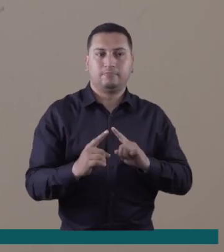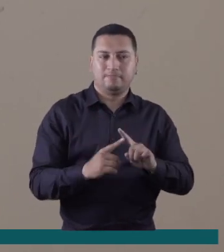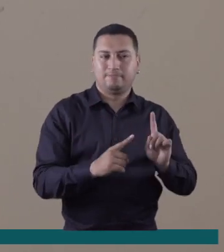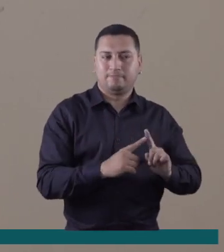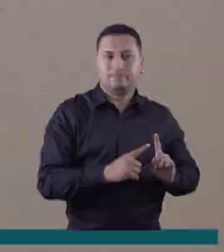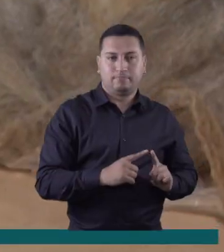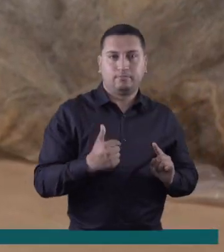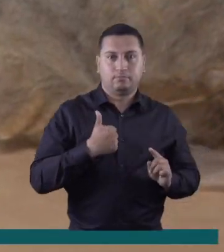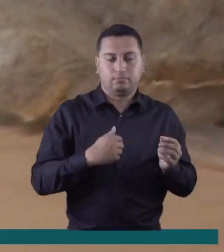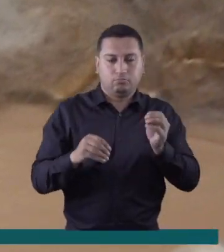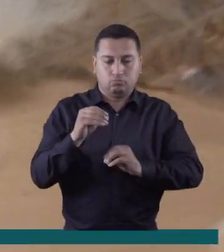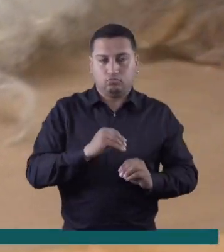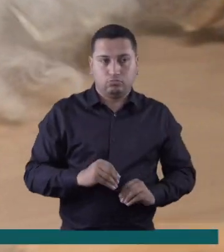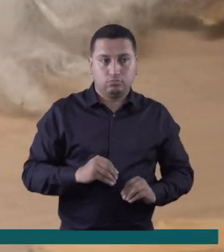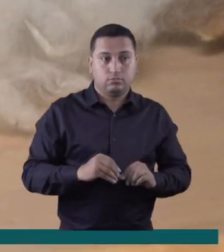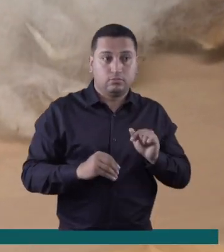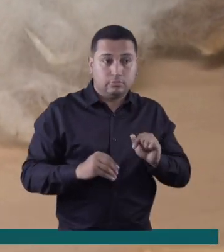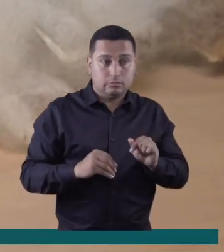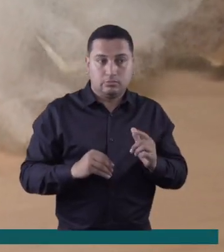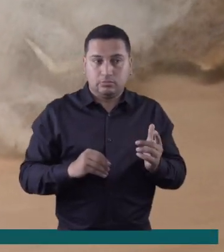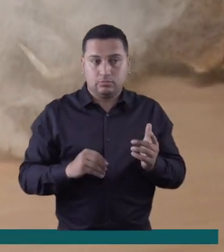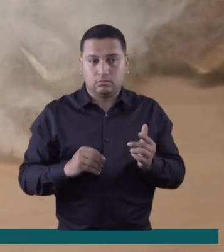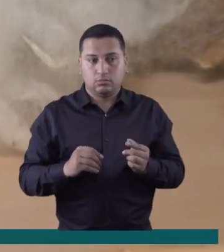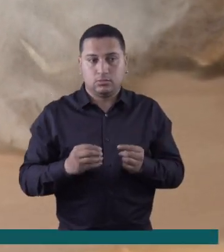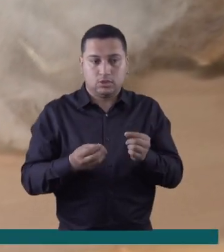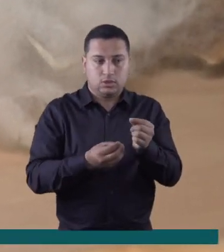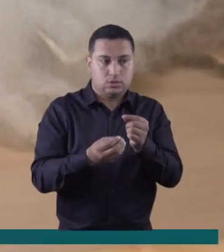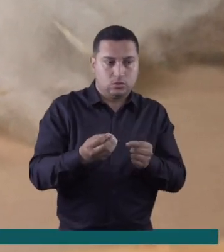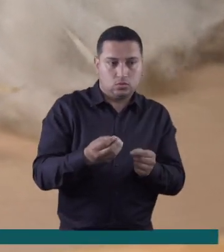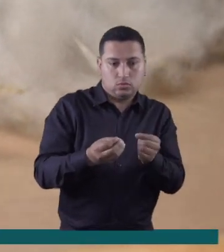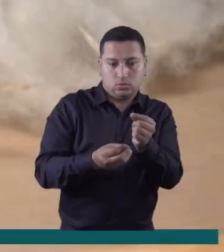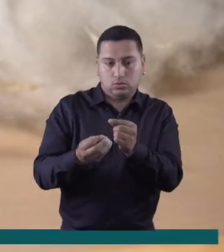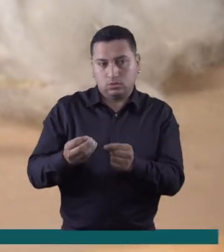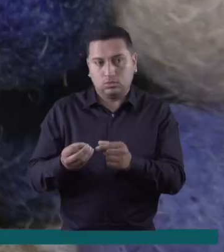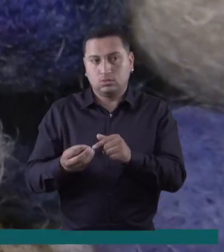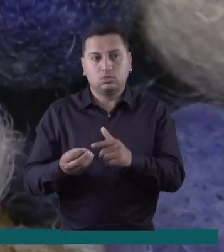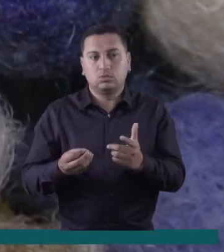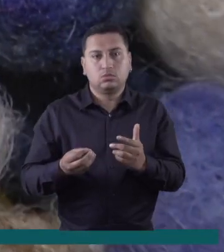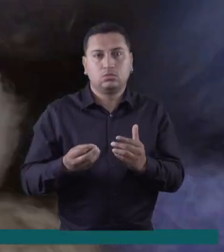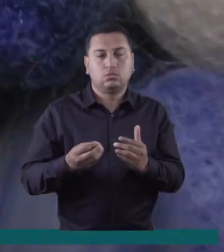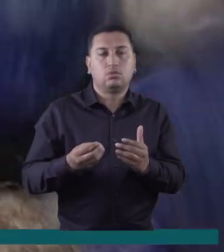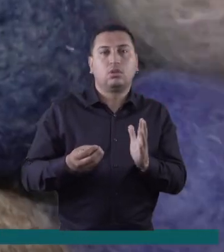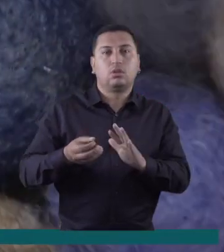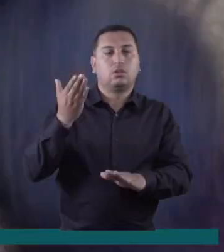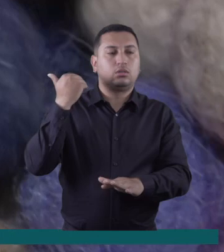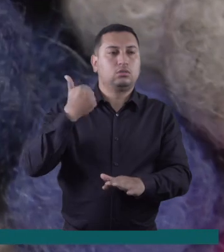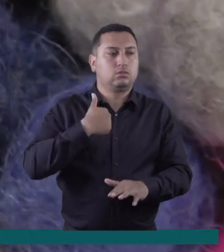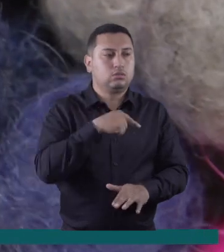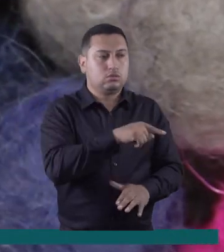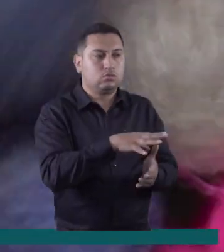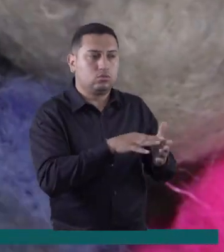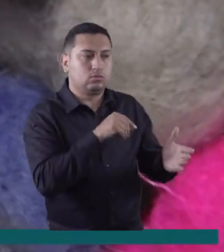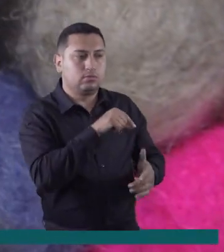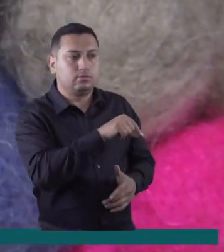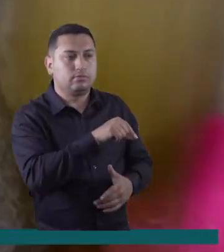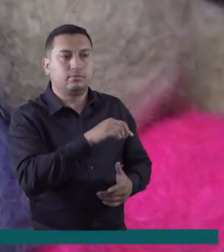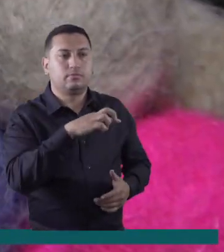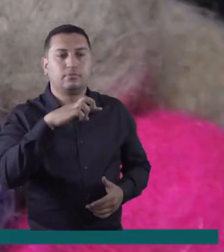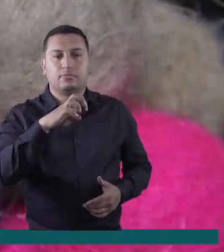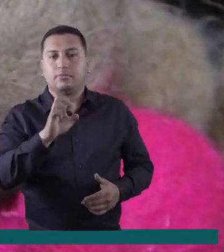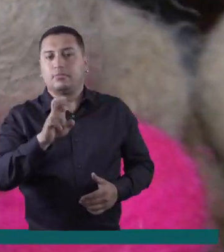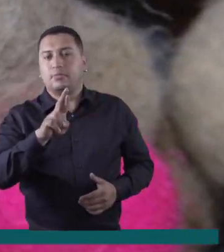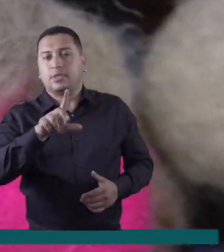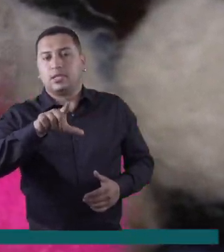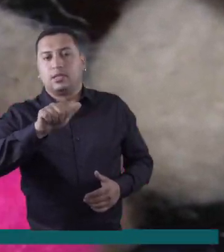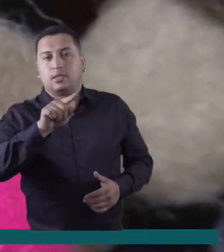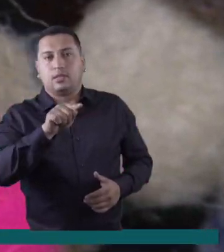diademas y demás accesorios. La mayoría de diseños yo los replicaba de